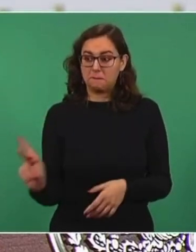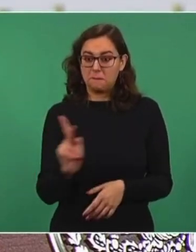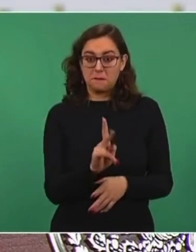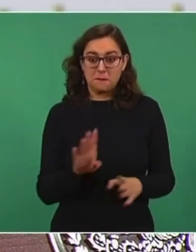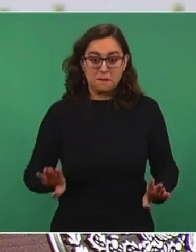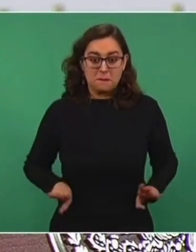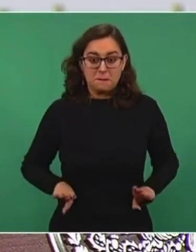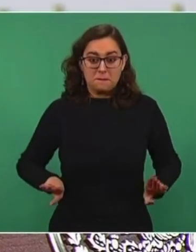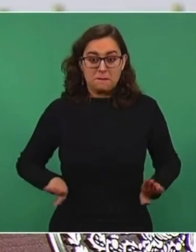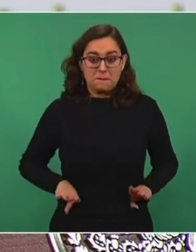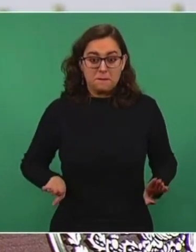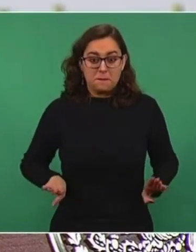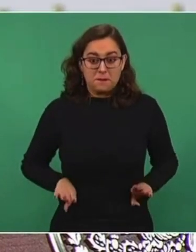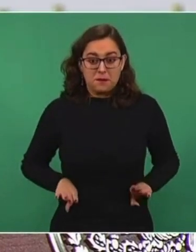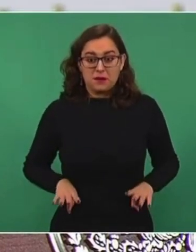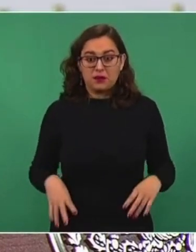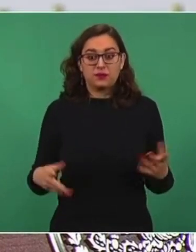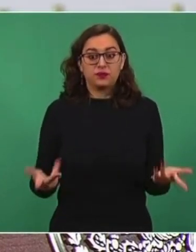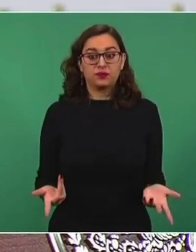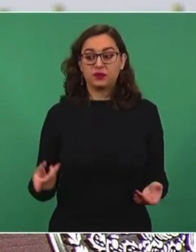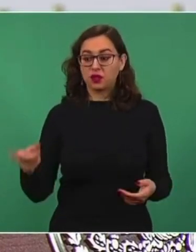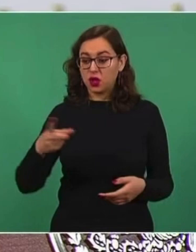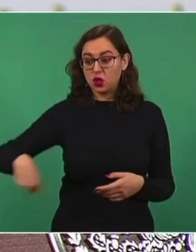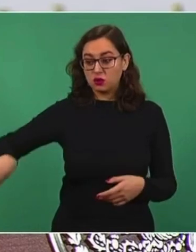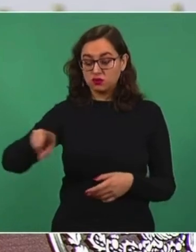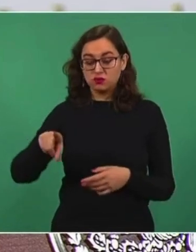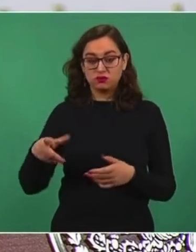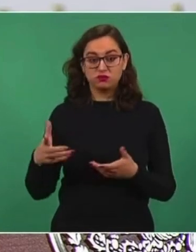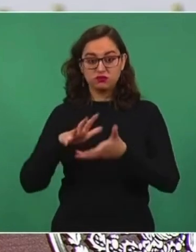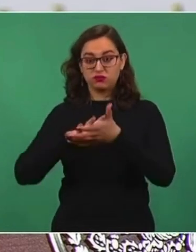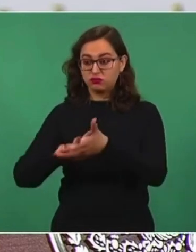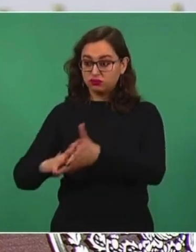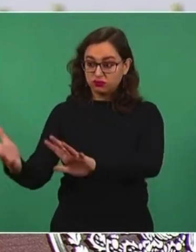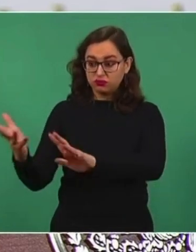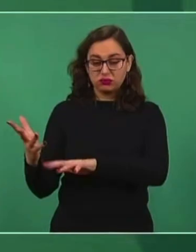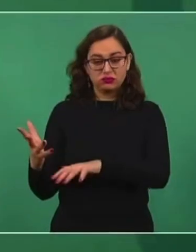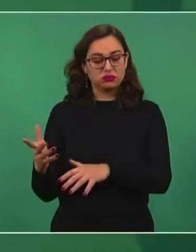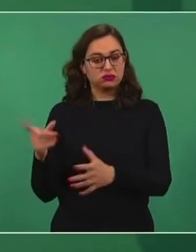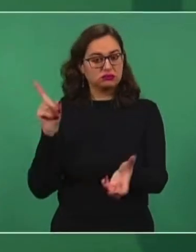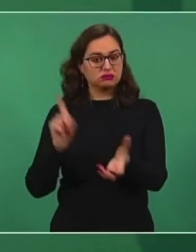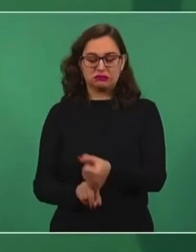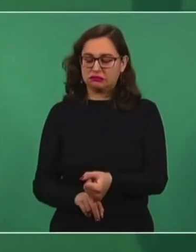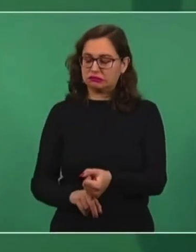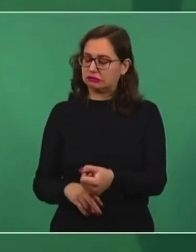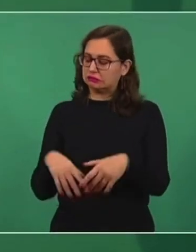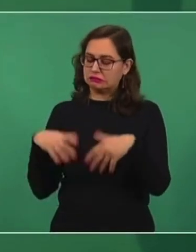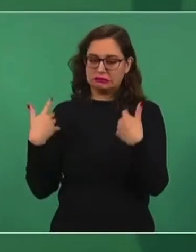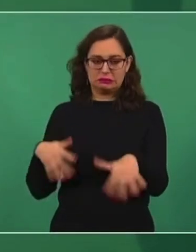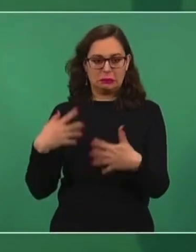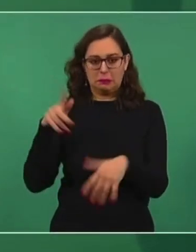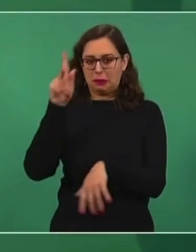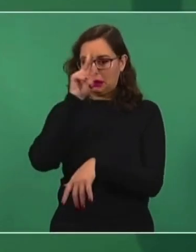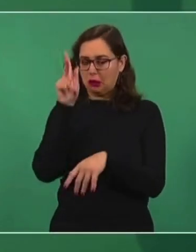Los veo muy conservadores estos movimientos, muy conservadores.